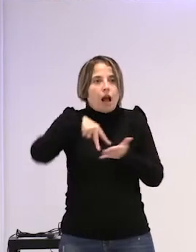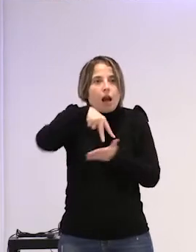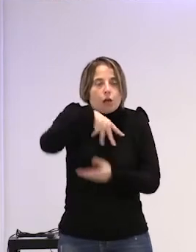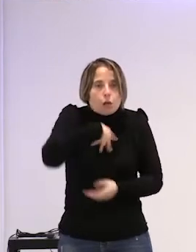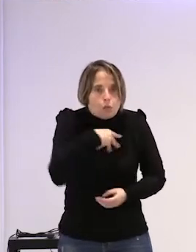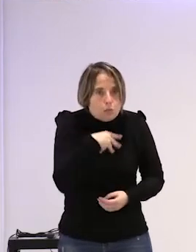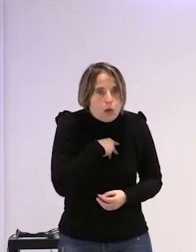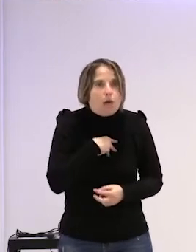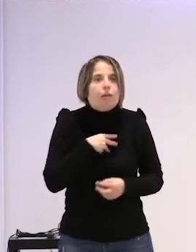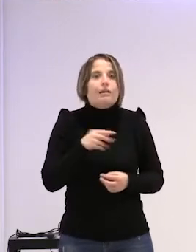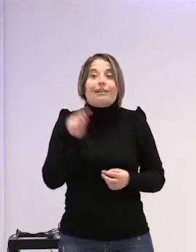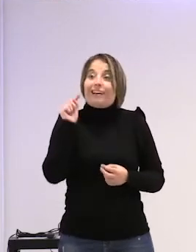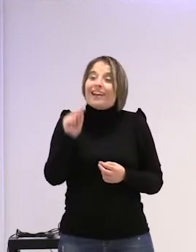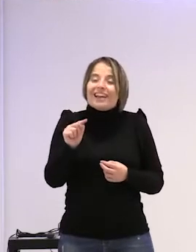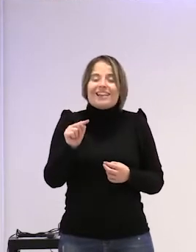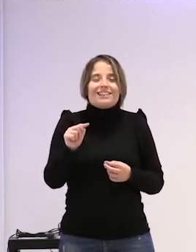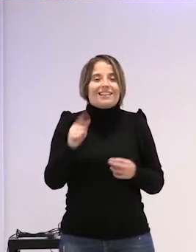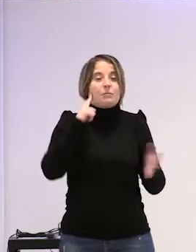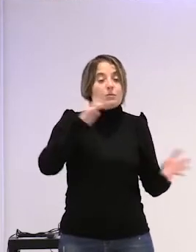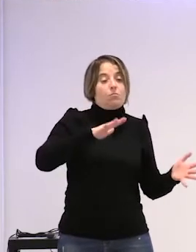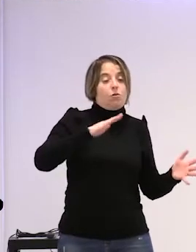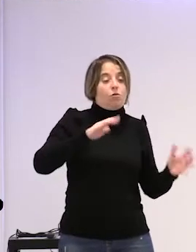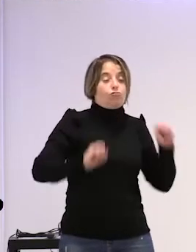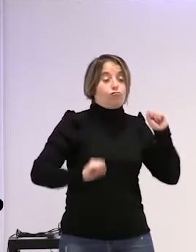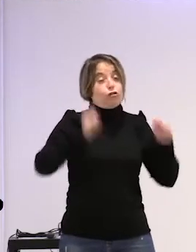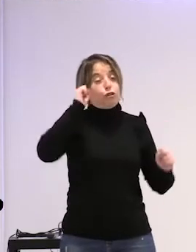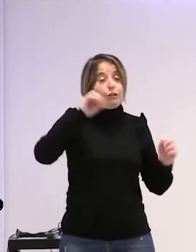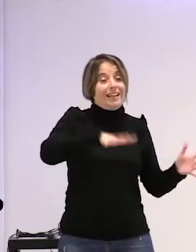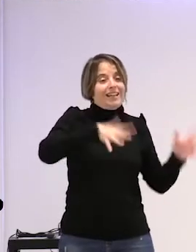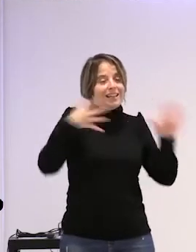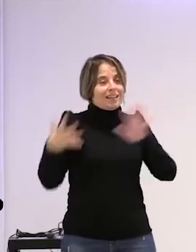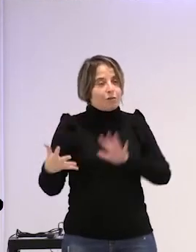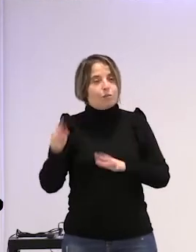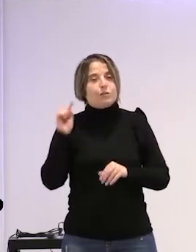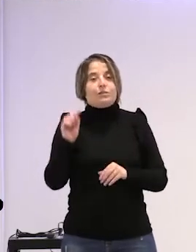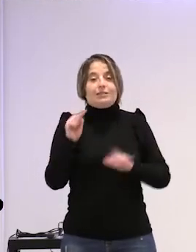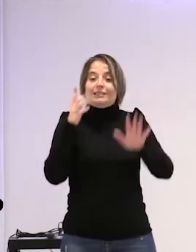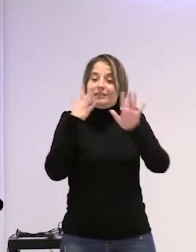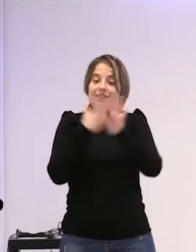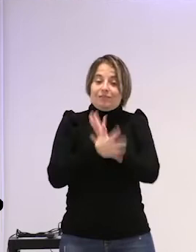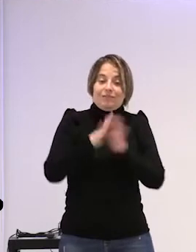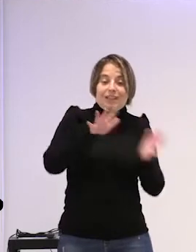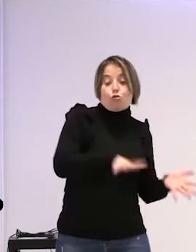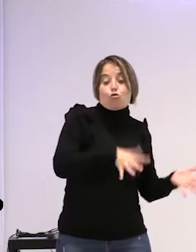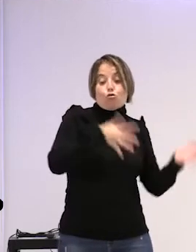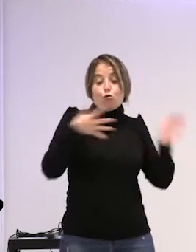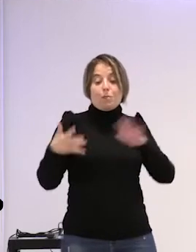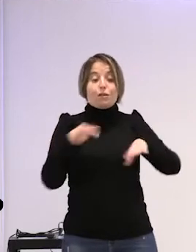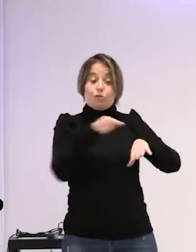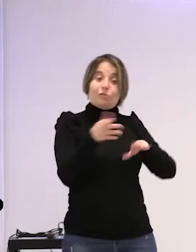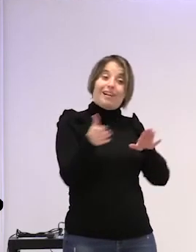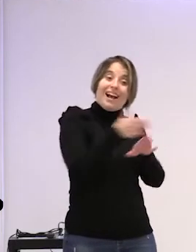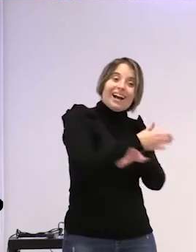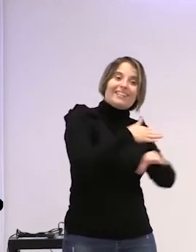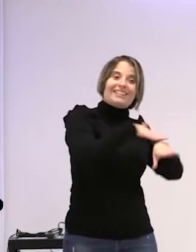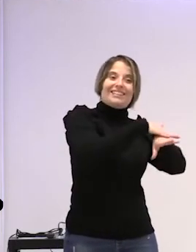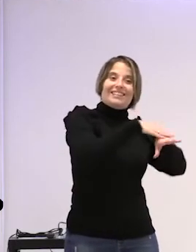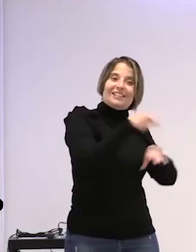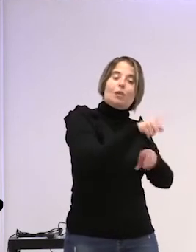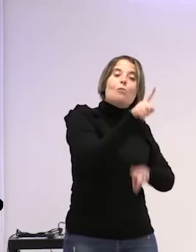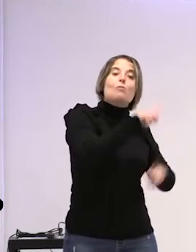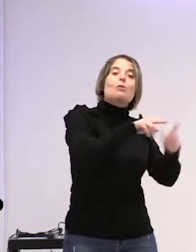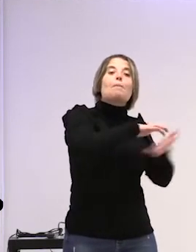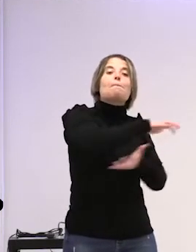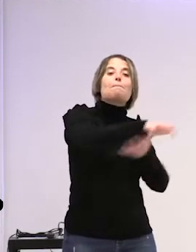fisiológica esa histeria de conversión él decía que a la base de esta conversión estaba la